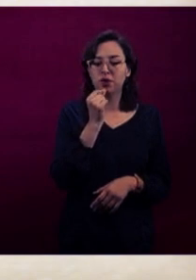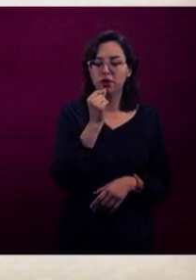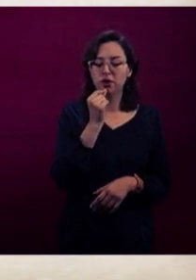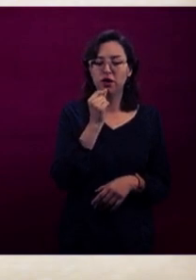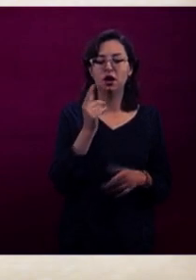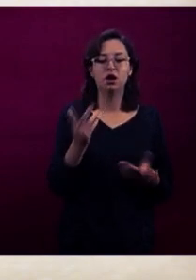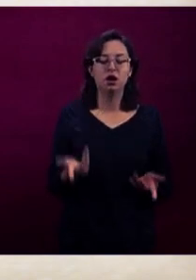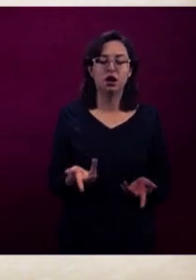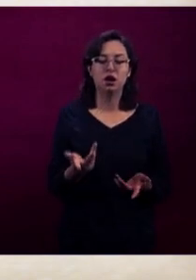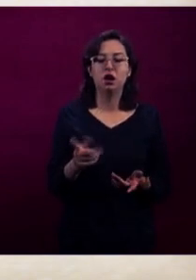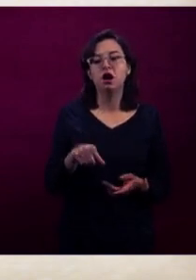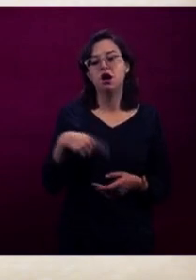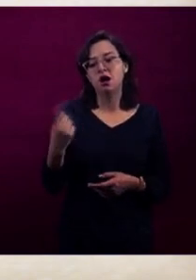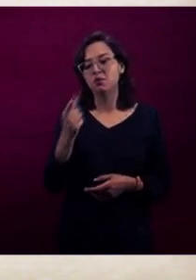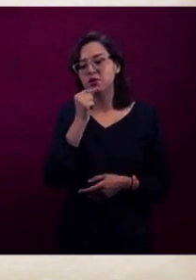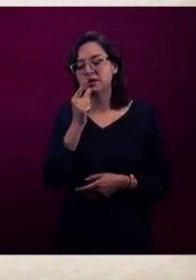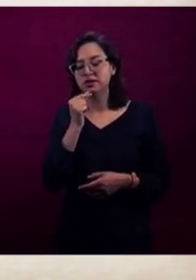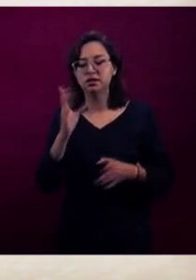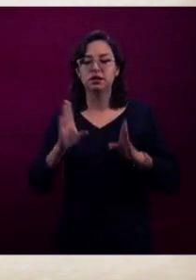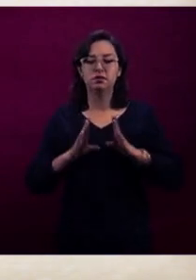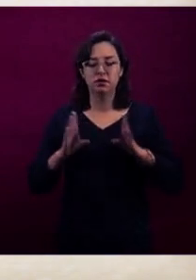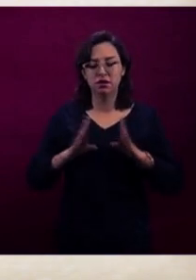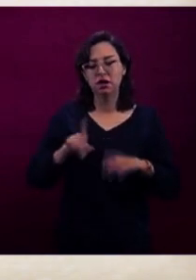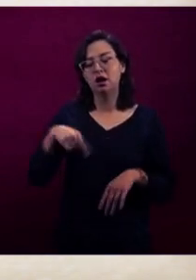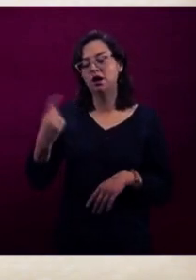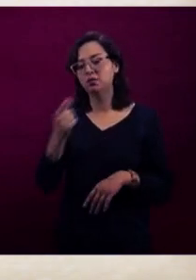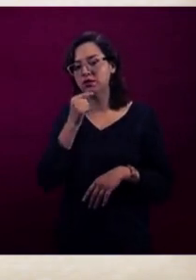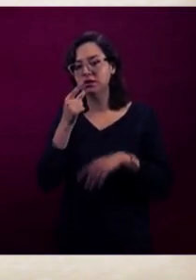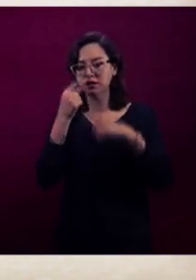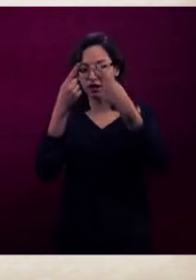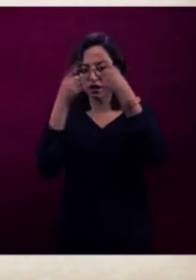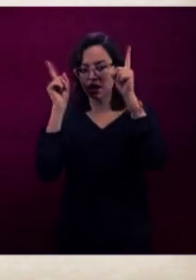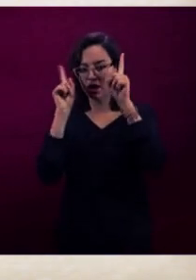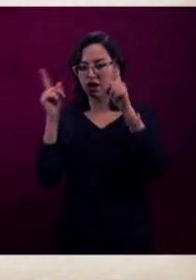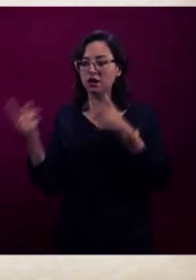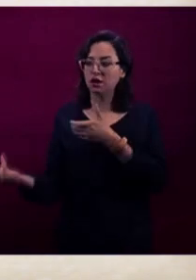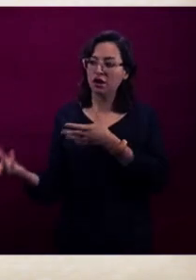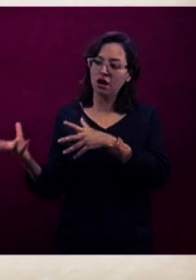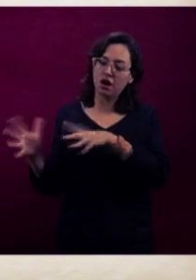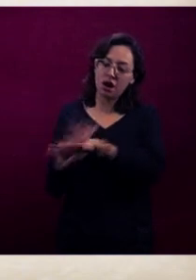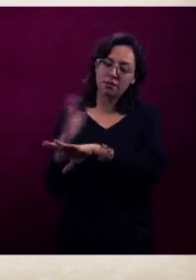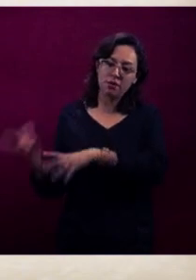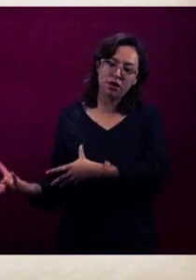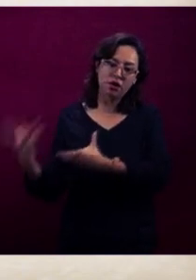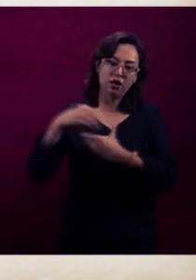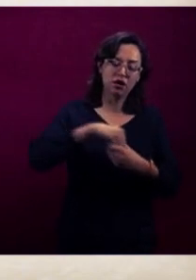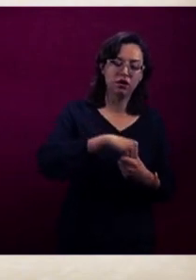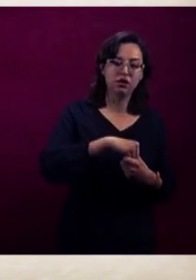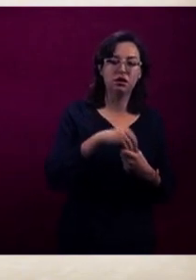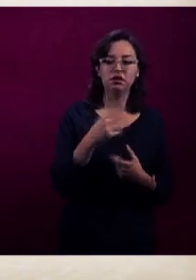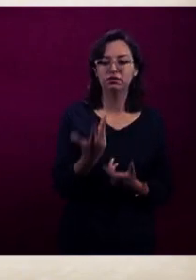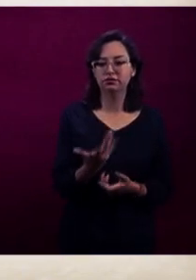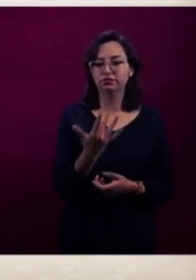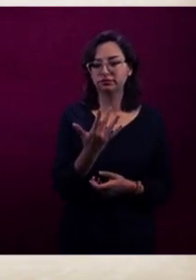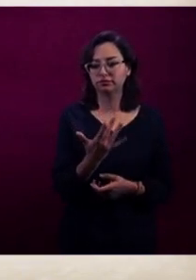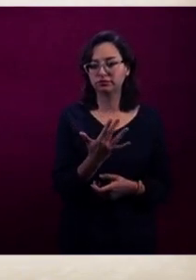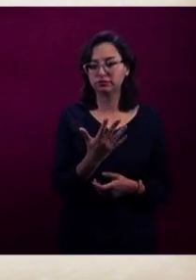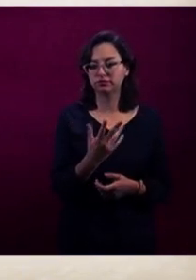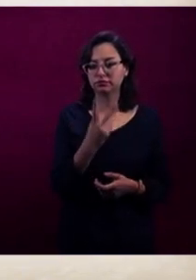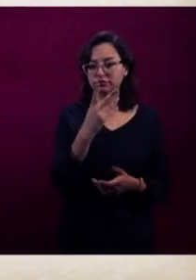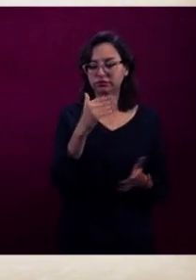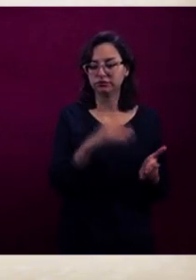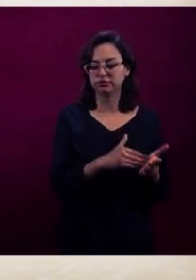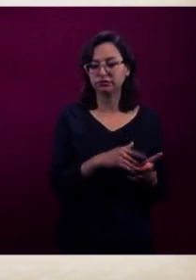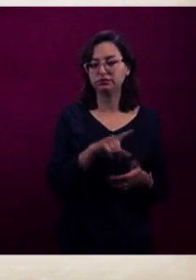elementos que vienen de policía militar y policía naval, poco más de 52 mil. Lo que viene de policía federal, poco más de